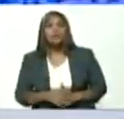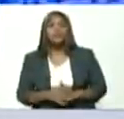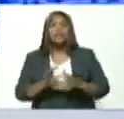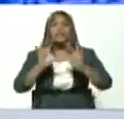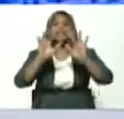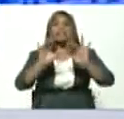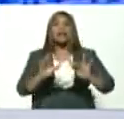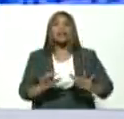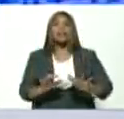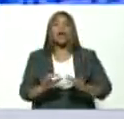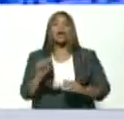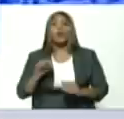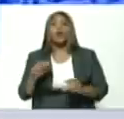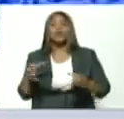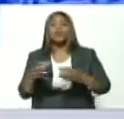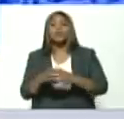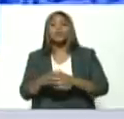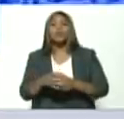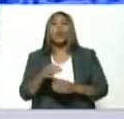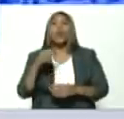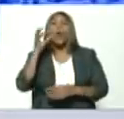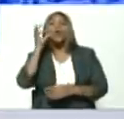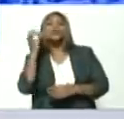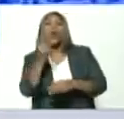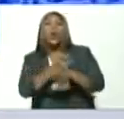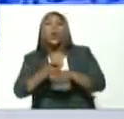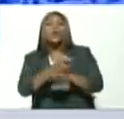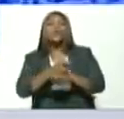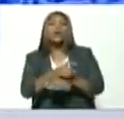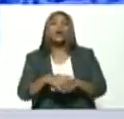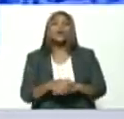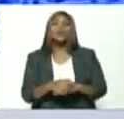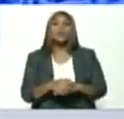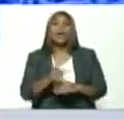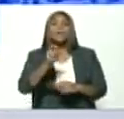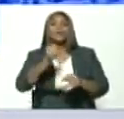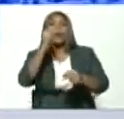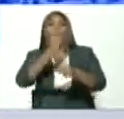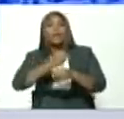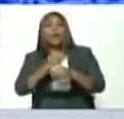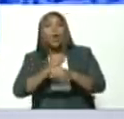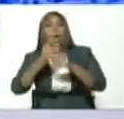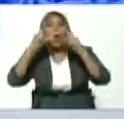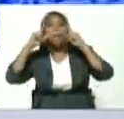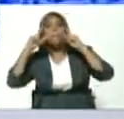secretario ejecutivo de este consejo de gobierno el obrero profesional